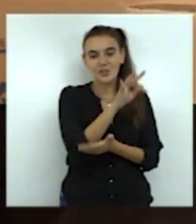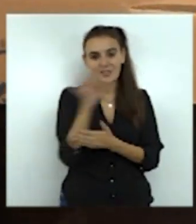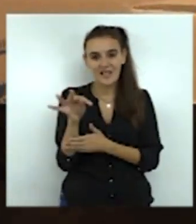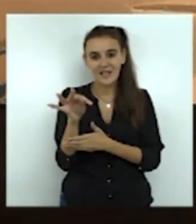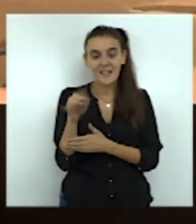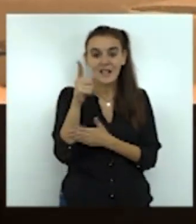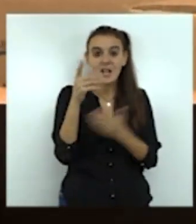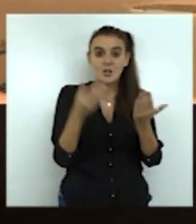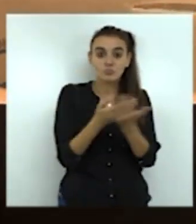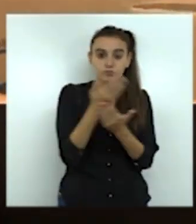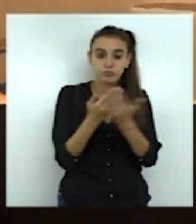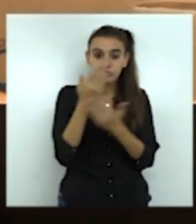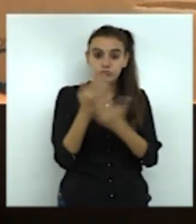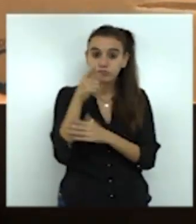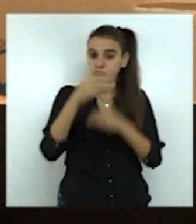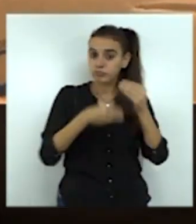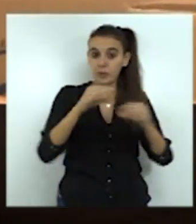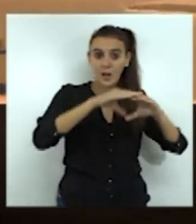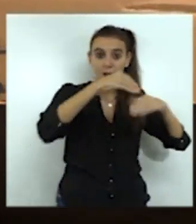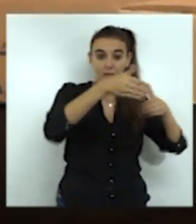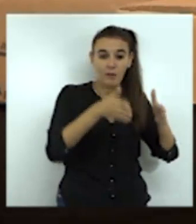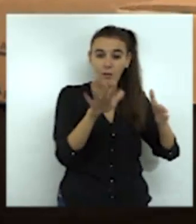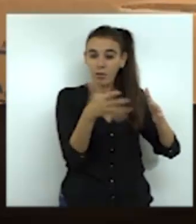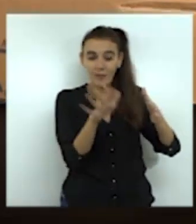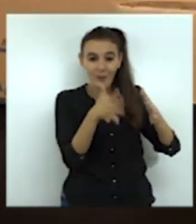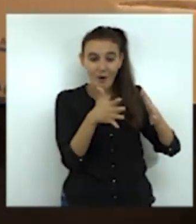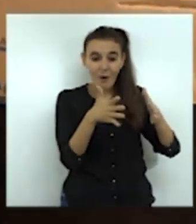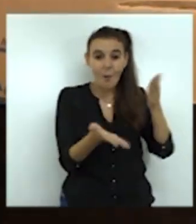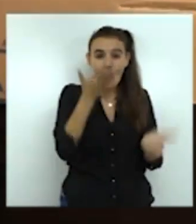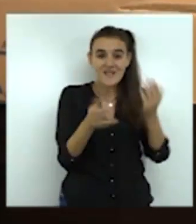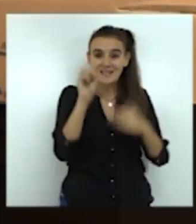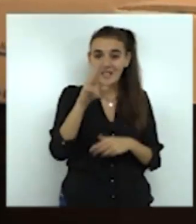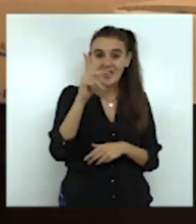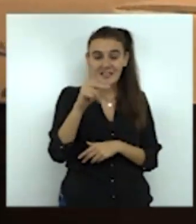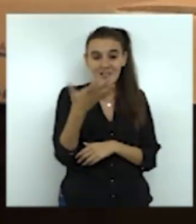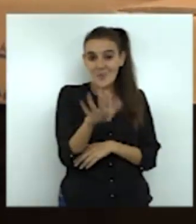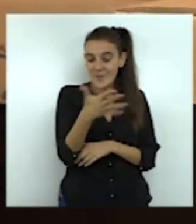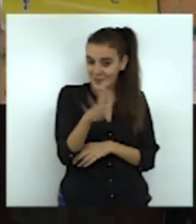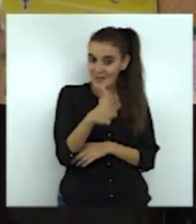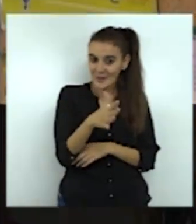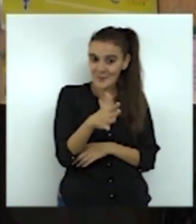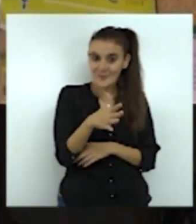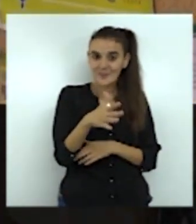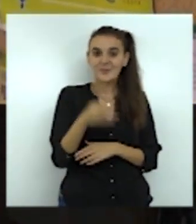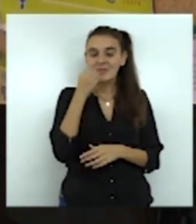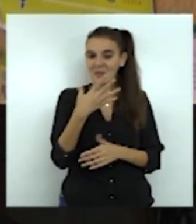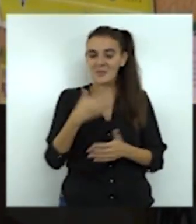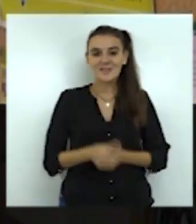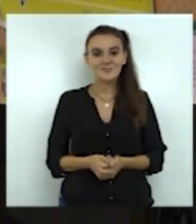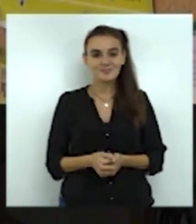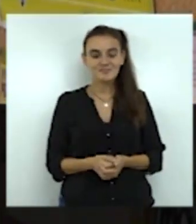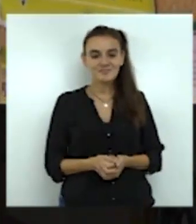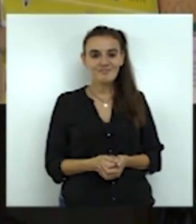pues cada caja, yo te digo que llega a pesar 13 kilos o así, o sea, que unos cuantos kilos, sí. Por su parte, el